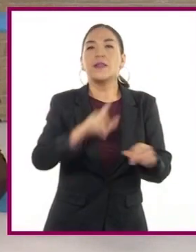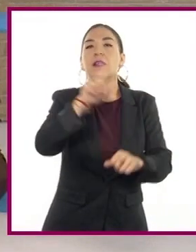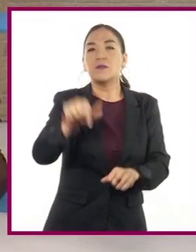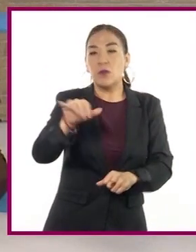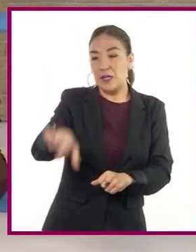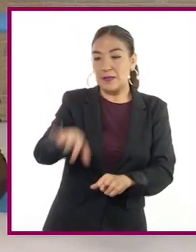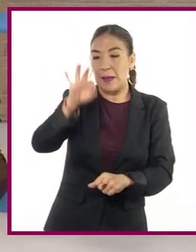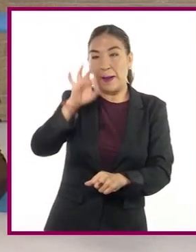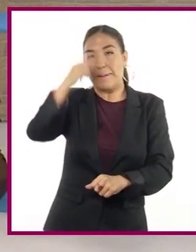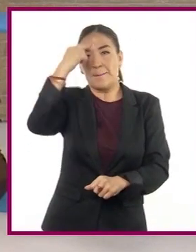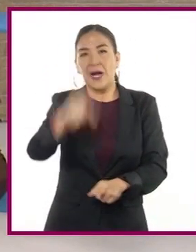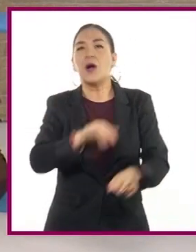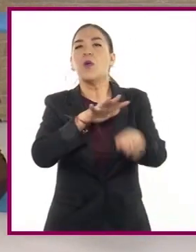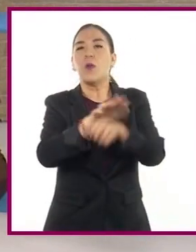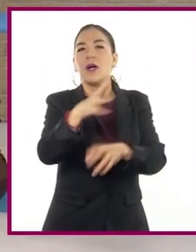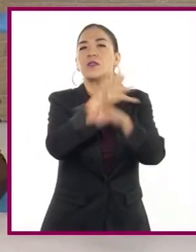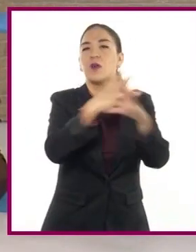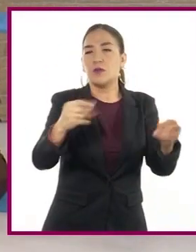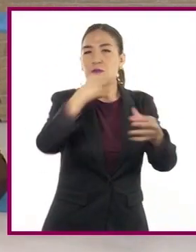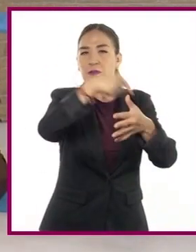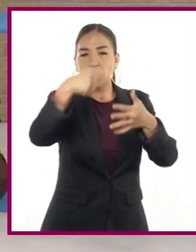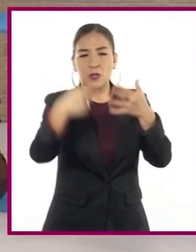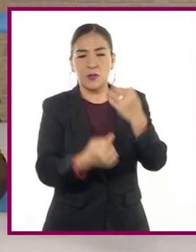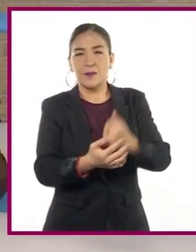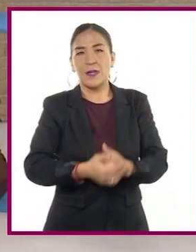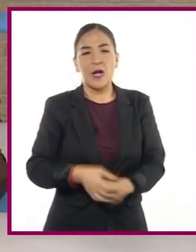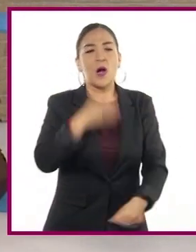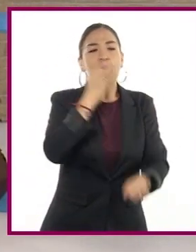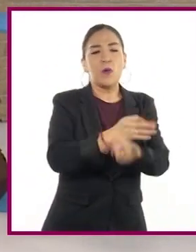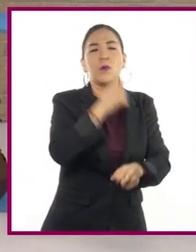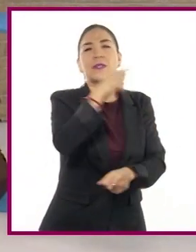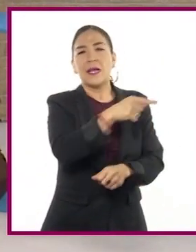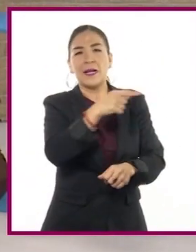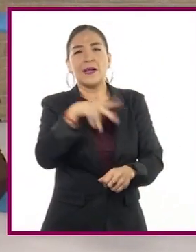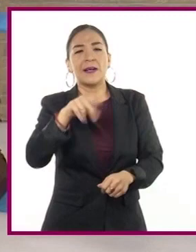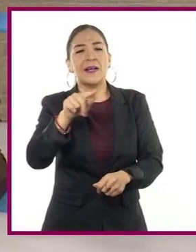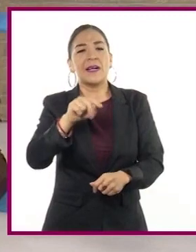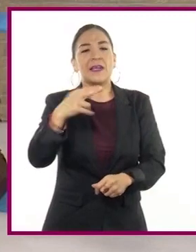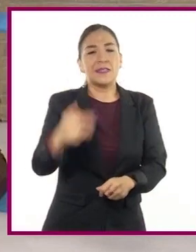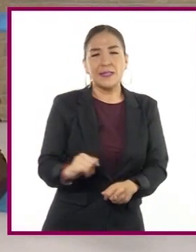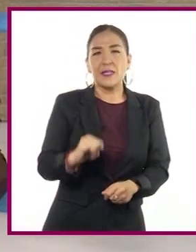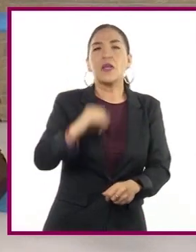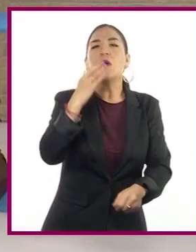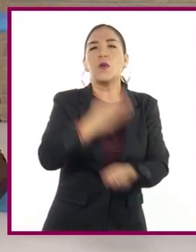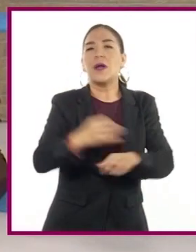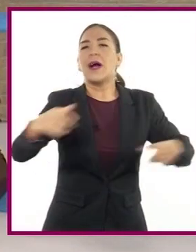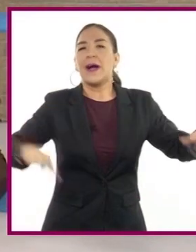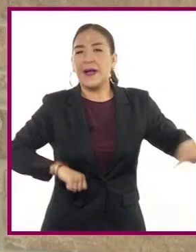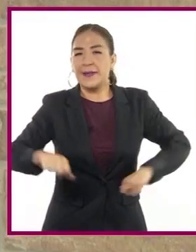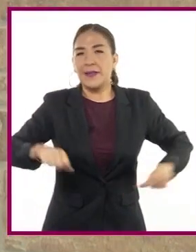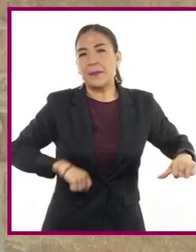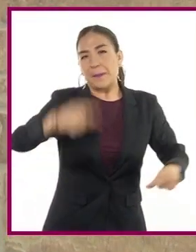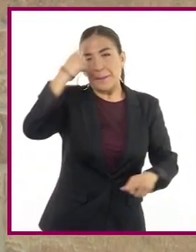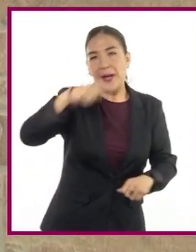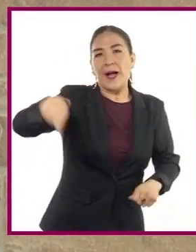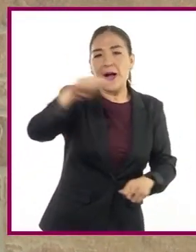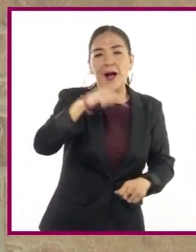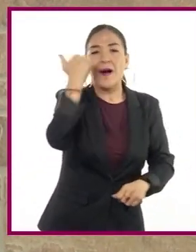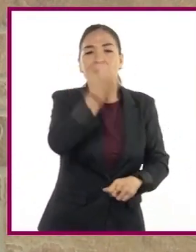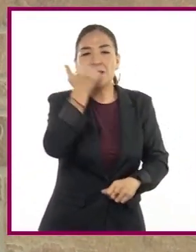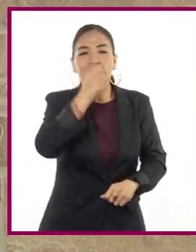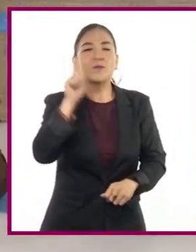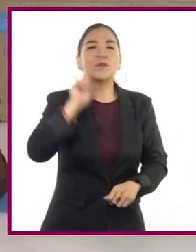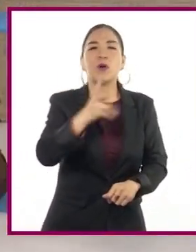alternativas de solución. ¿Qué te parece, Kathy, si hacemos una actividad para que las alumnas y los alumnos